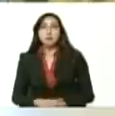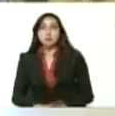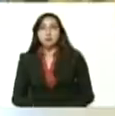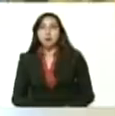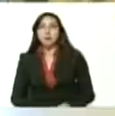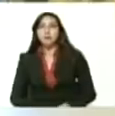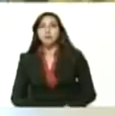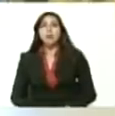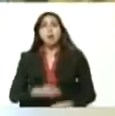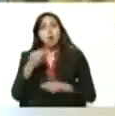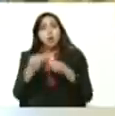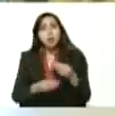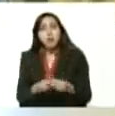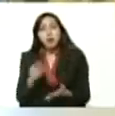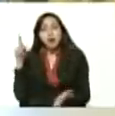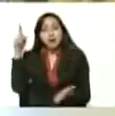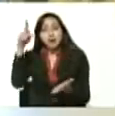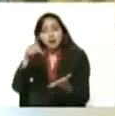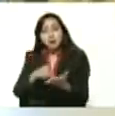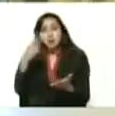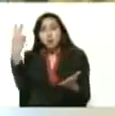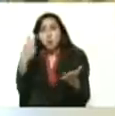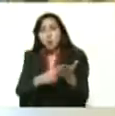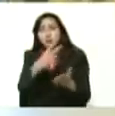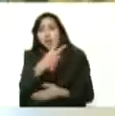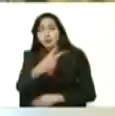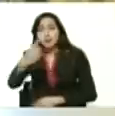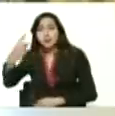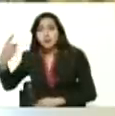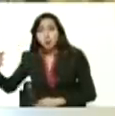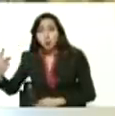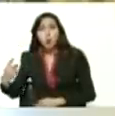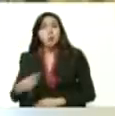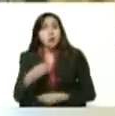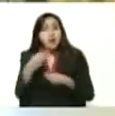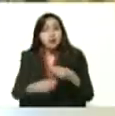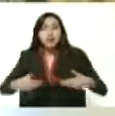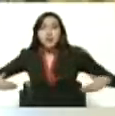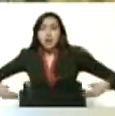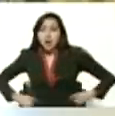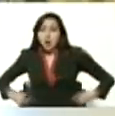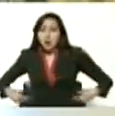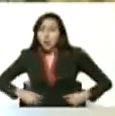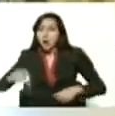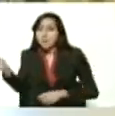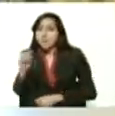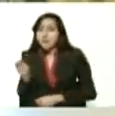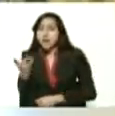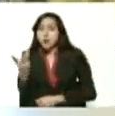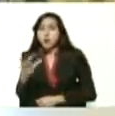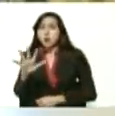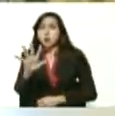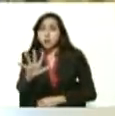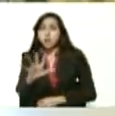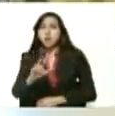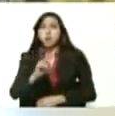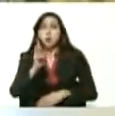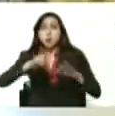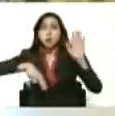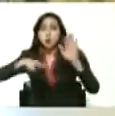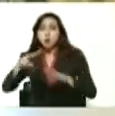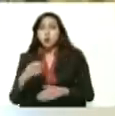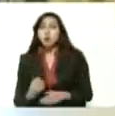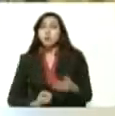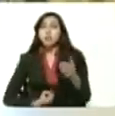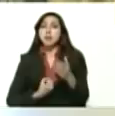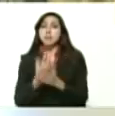un esfuerzo fundamental. 12 de mayo, en la mitad